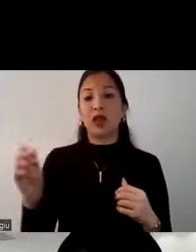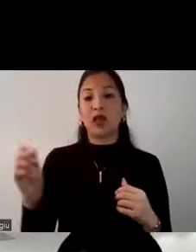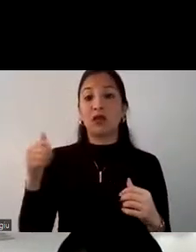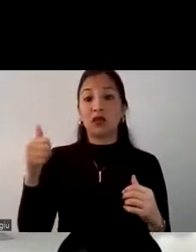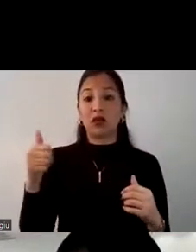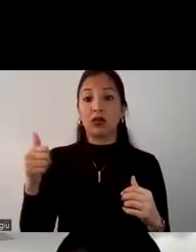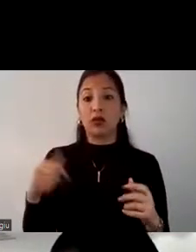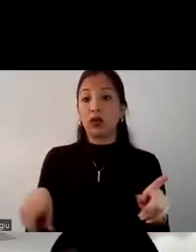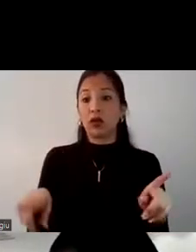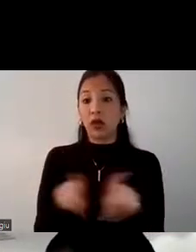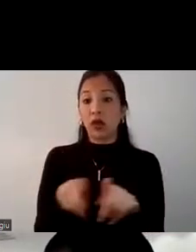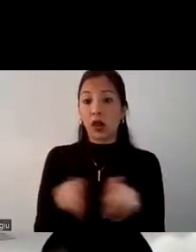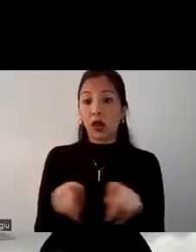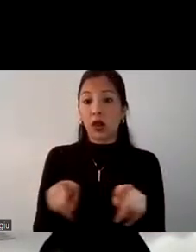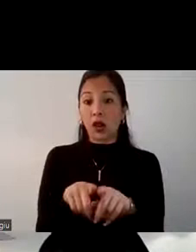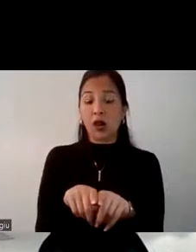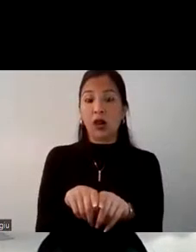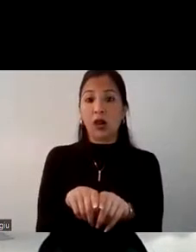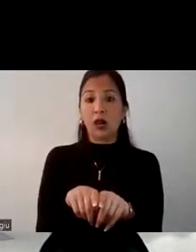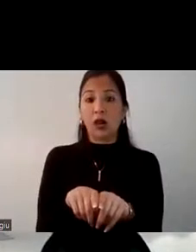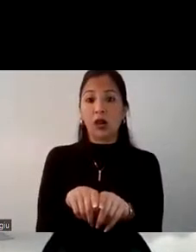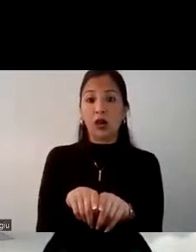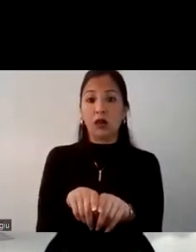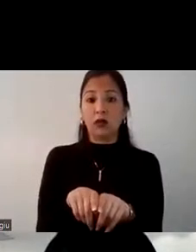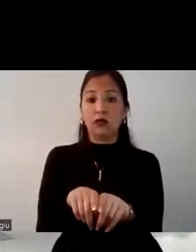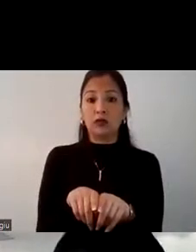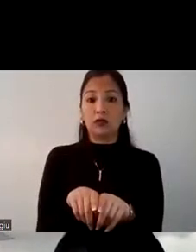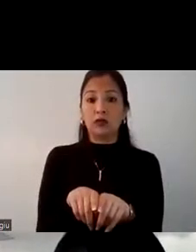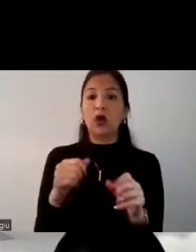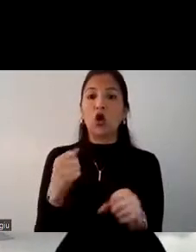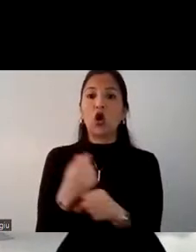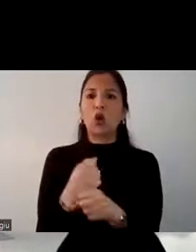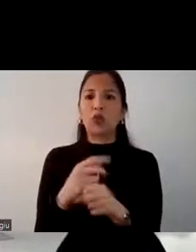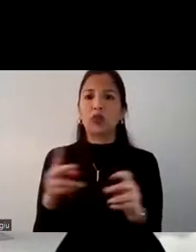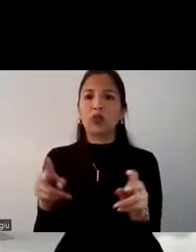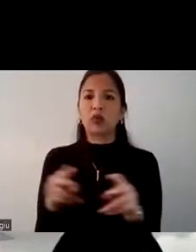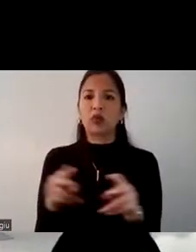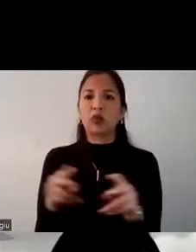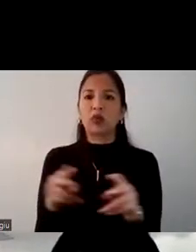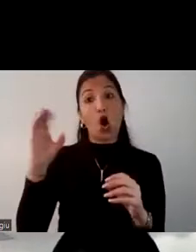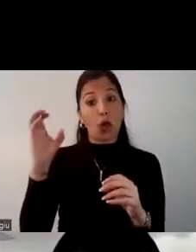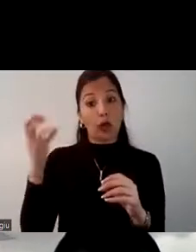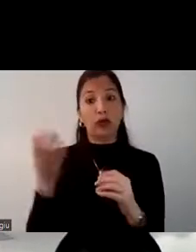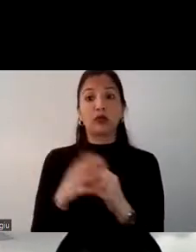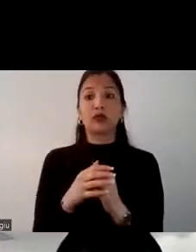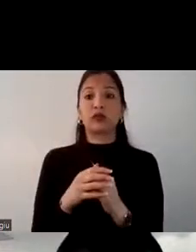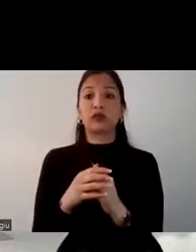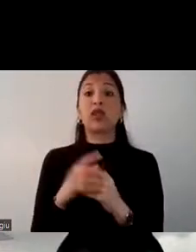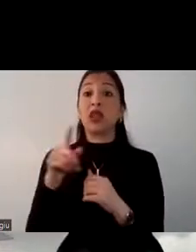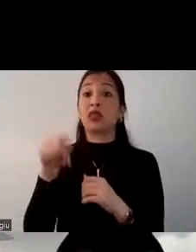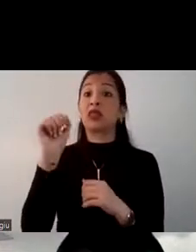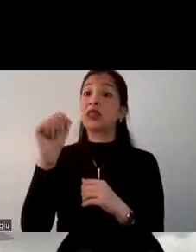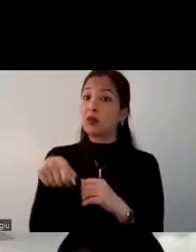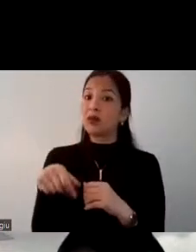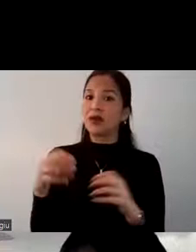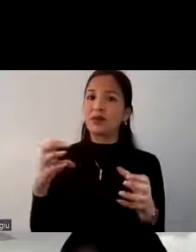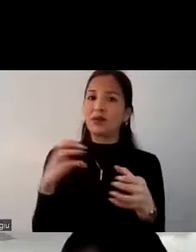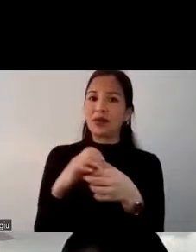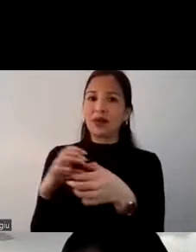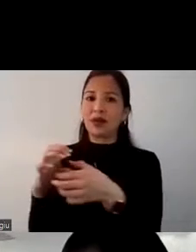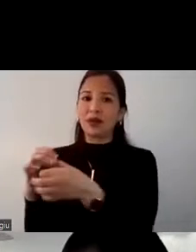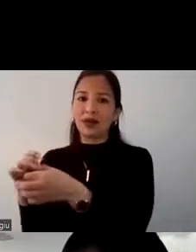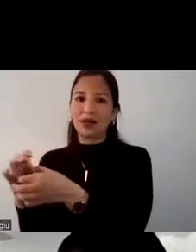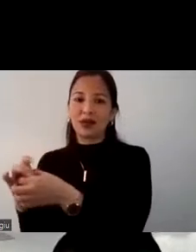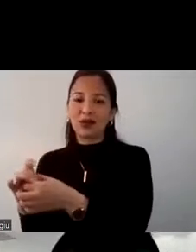igual manera, podríamos también hablar de un posible competidor muy cercano, que sería Colombia, debido a que también lo están relacionando con